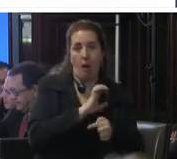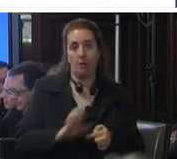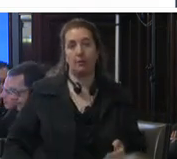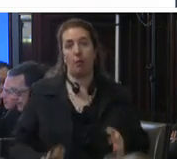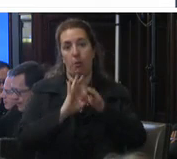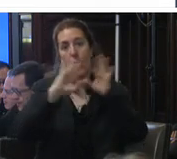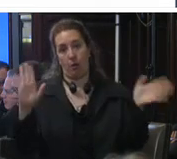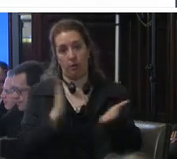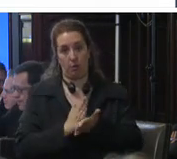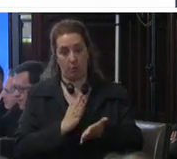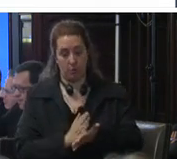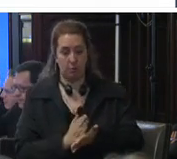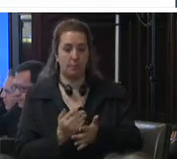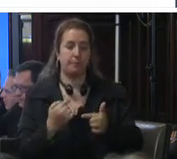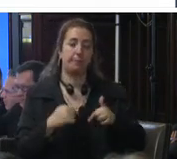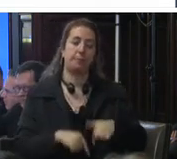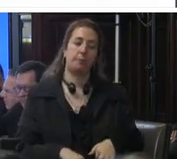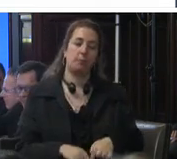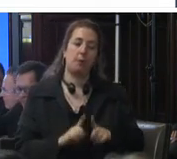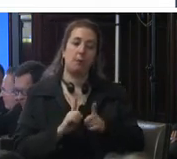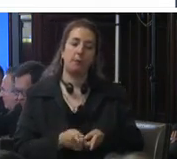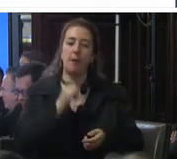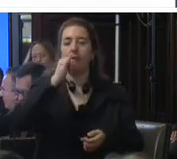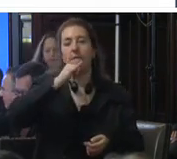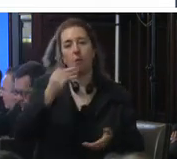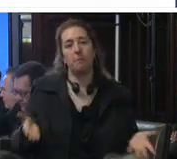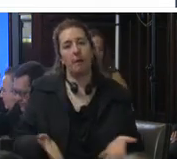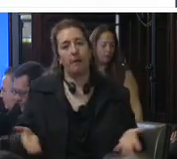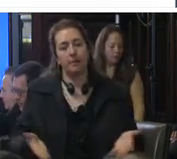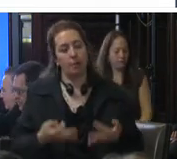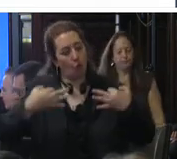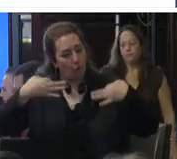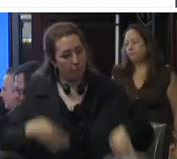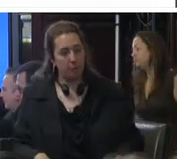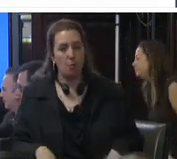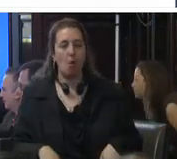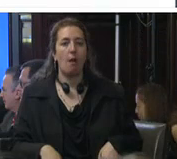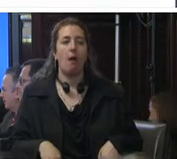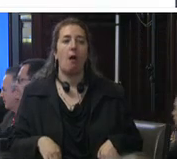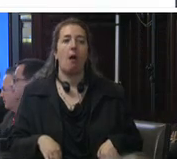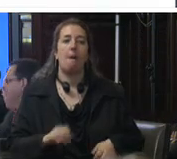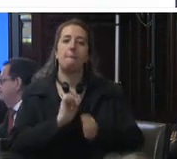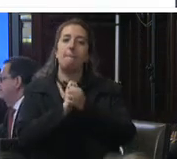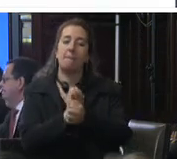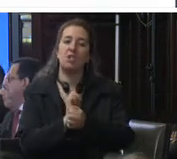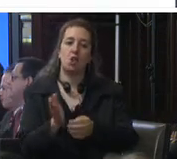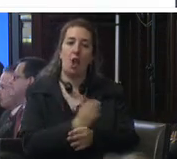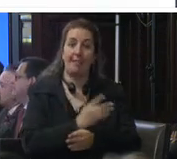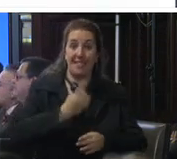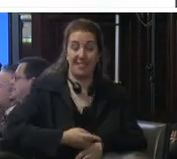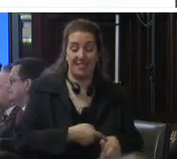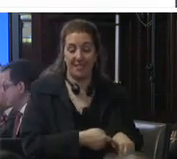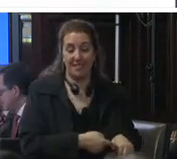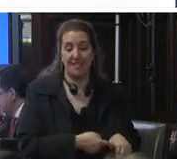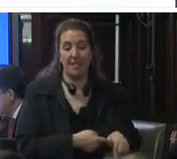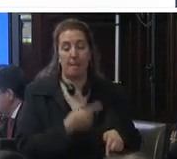el desarrollo jurisprudencial nacional más reciente ha confirmado la vigencia de la prisión preventiva de oficio pues a través de la contradicción